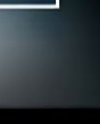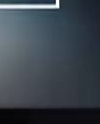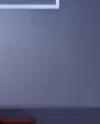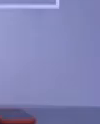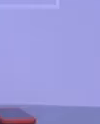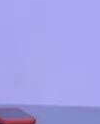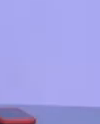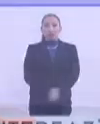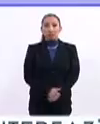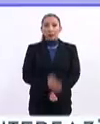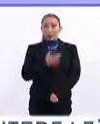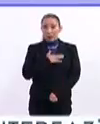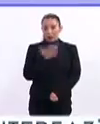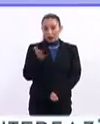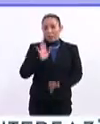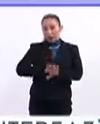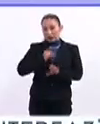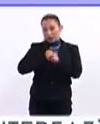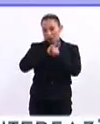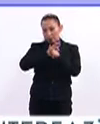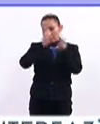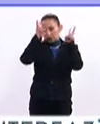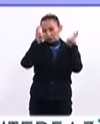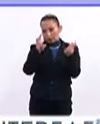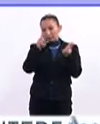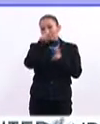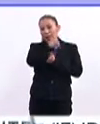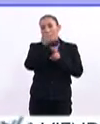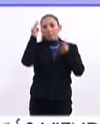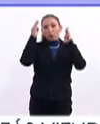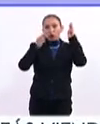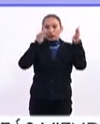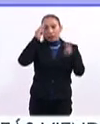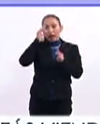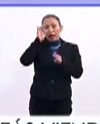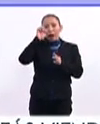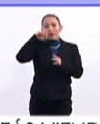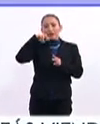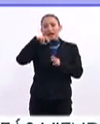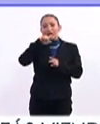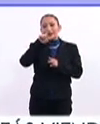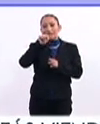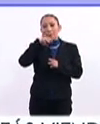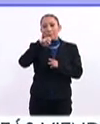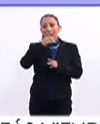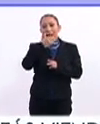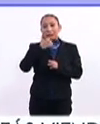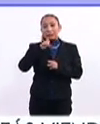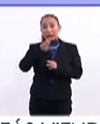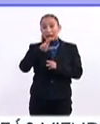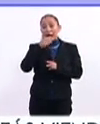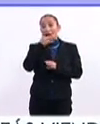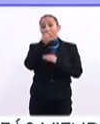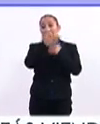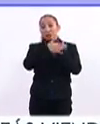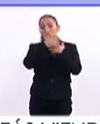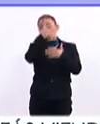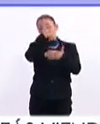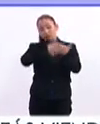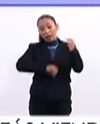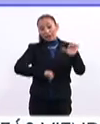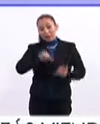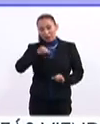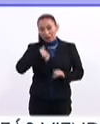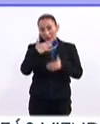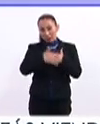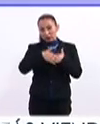Y bueno, le tenemos más información sobre el Museo Franz Mayer, ya que anunció las actividades que ofrecerá